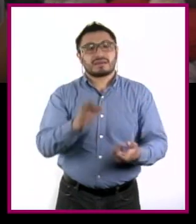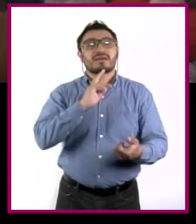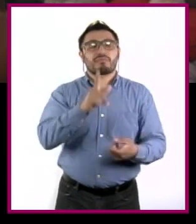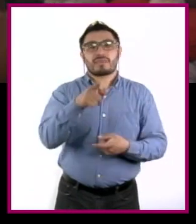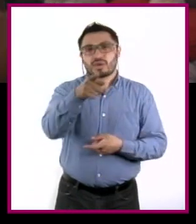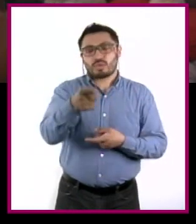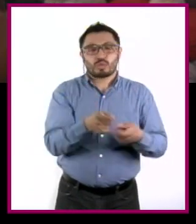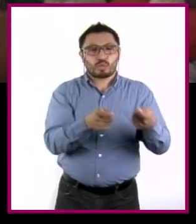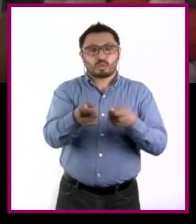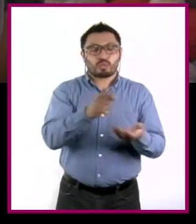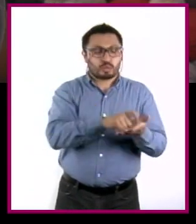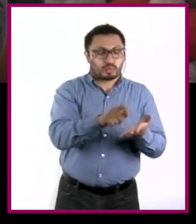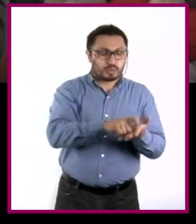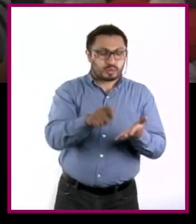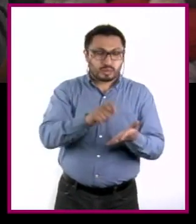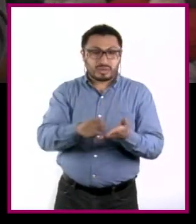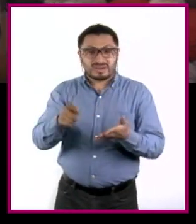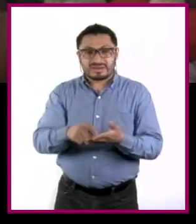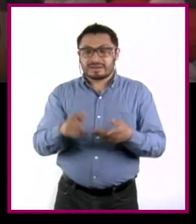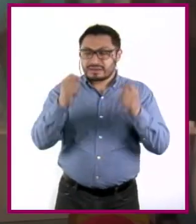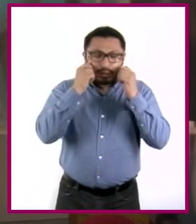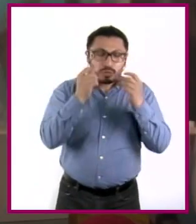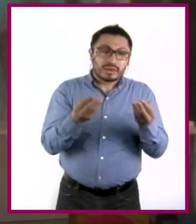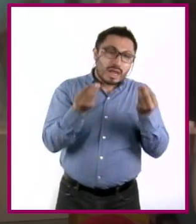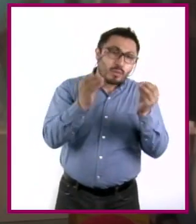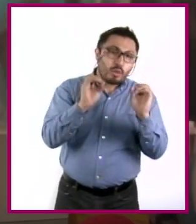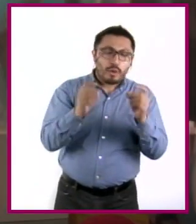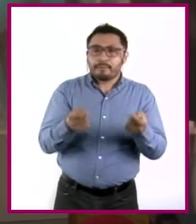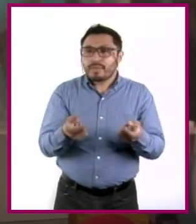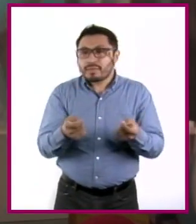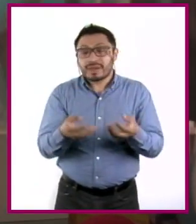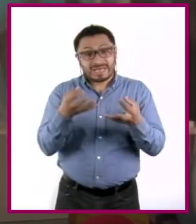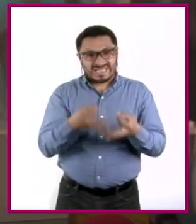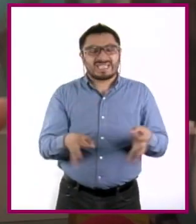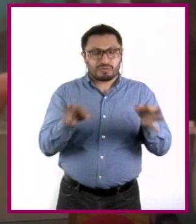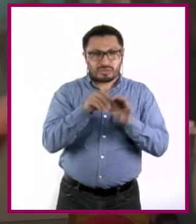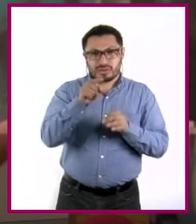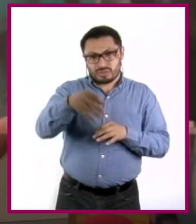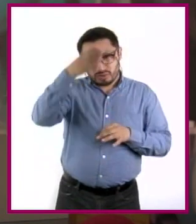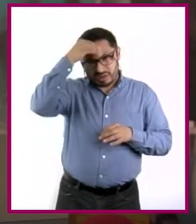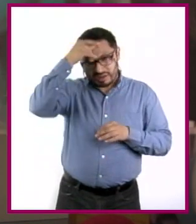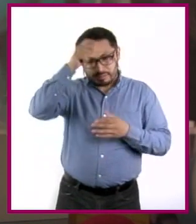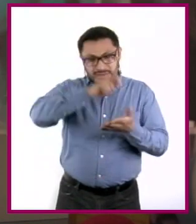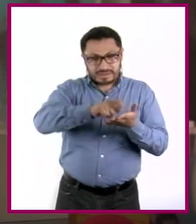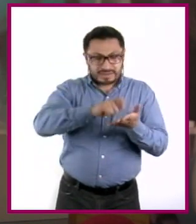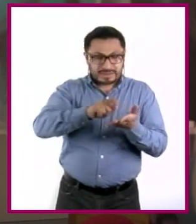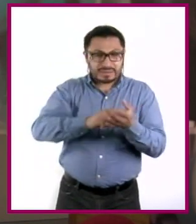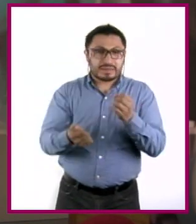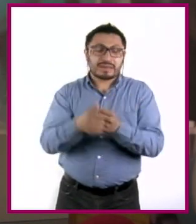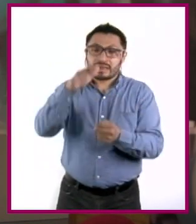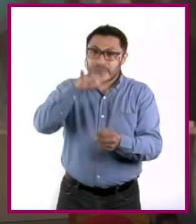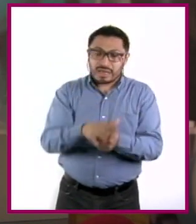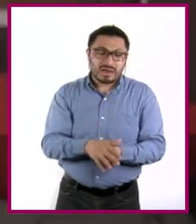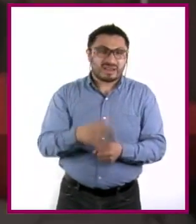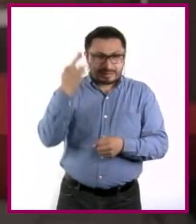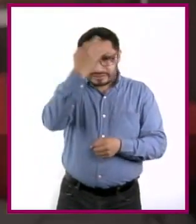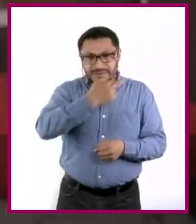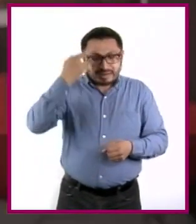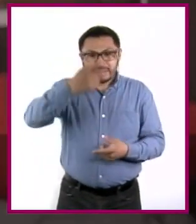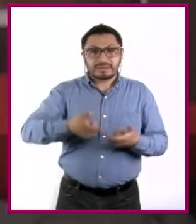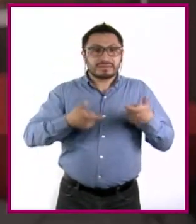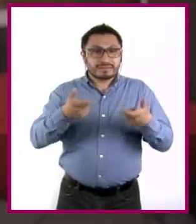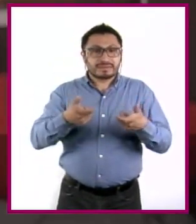tus finanzas. No importa si es mucho o poco. Es súper importante aprender a administrar y analizar tu dinero.